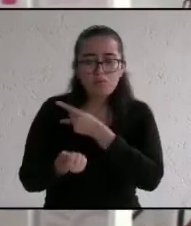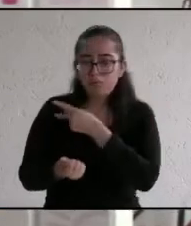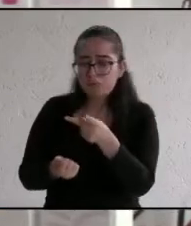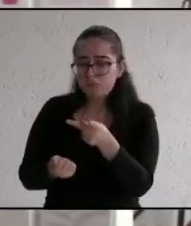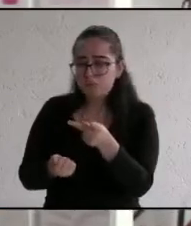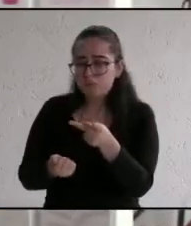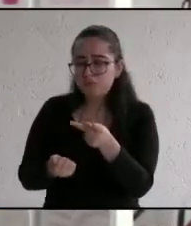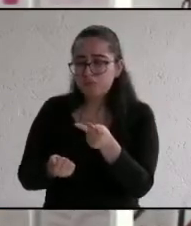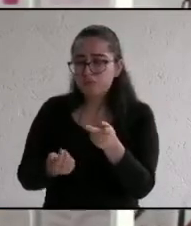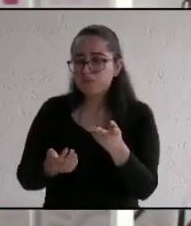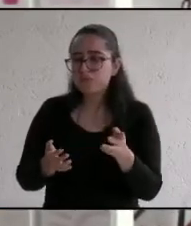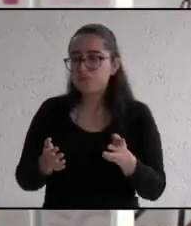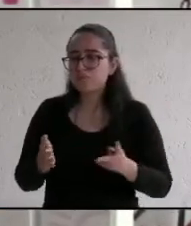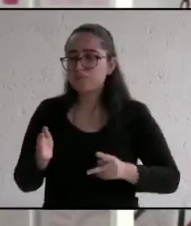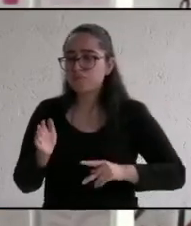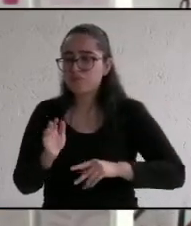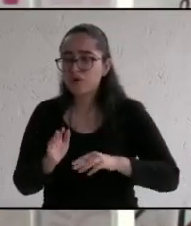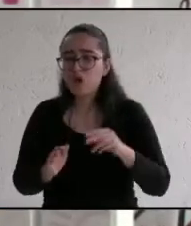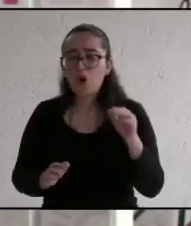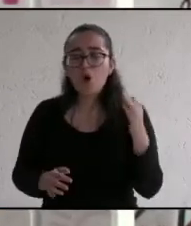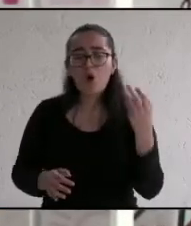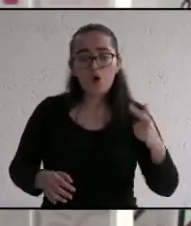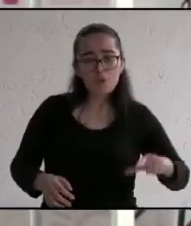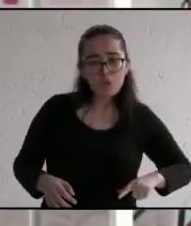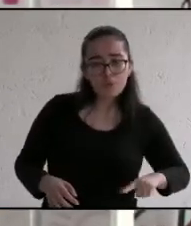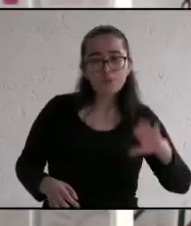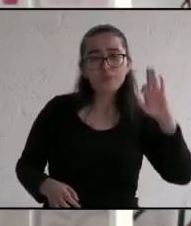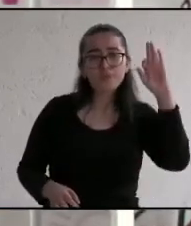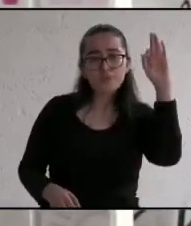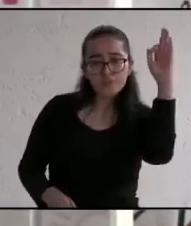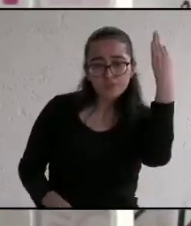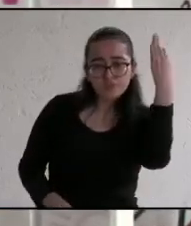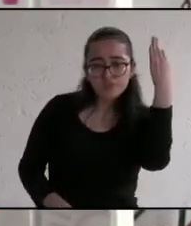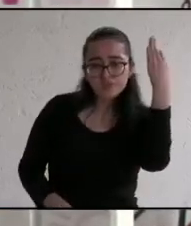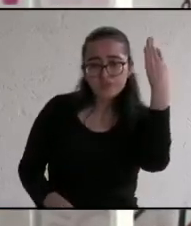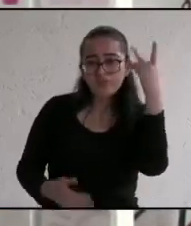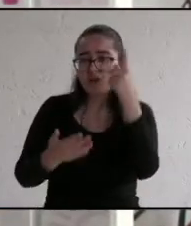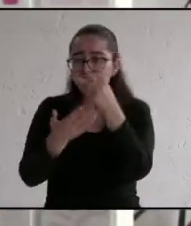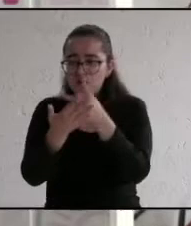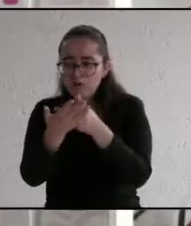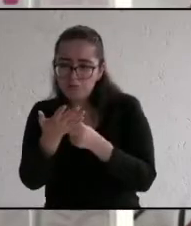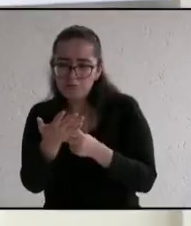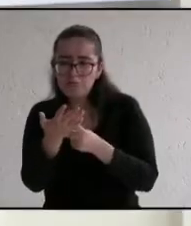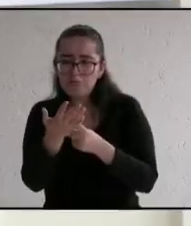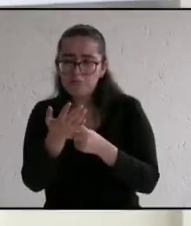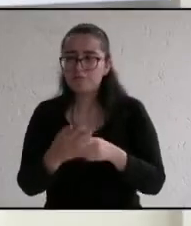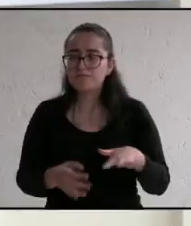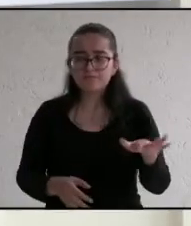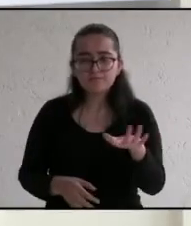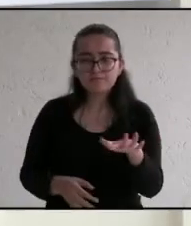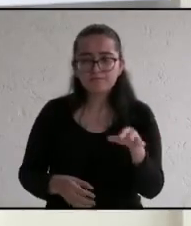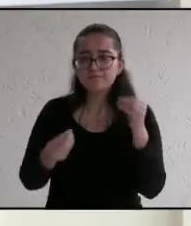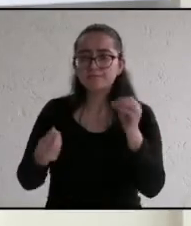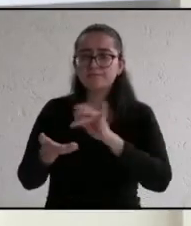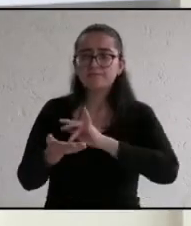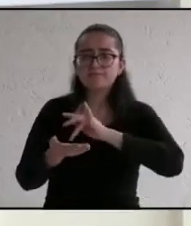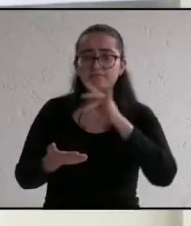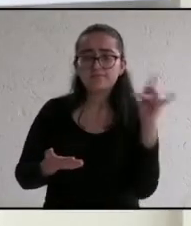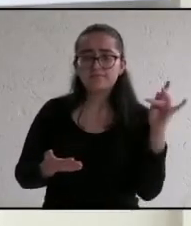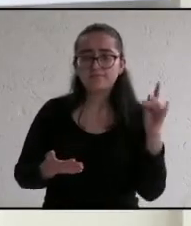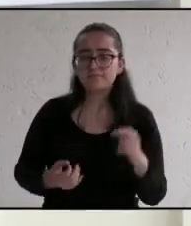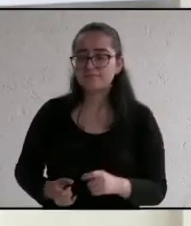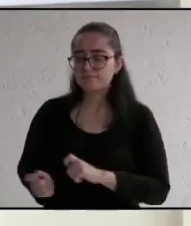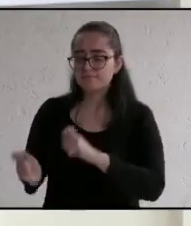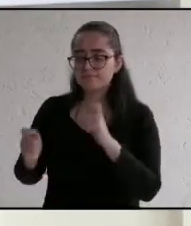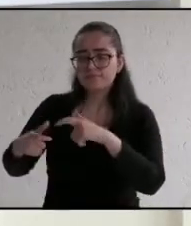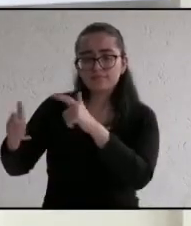las familias. Eso lo hace el gobierno federal a través de sus programas sociales. Muchísimas gracias candidato. Ahora le toca